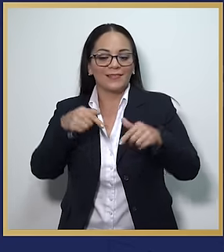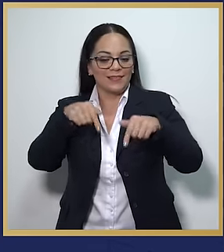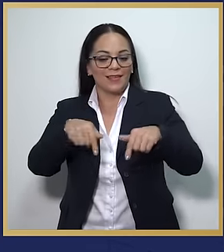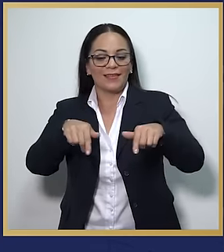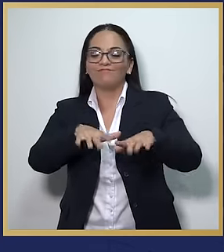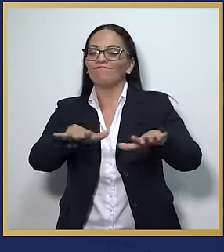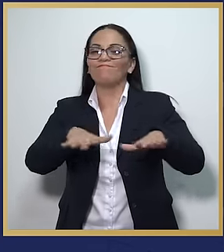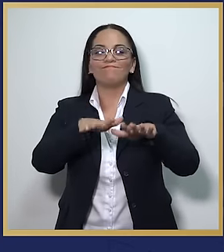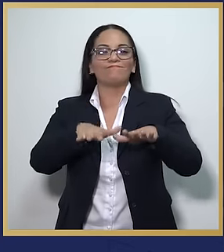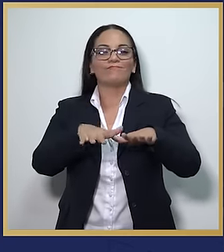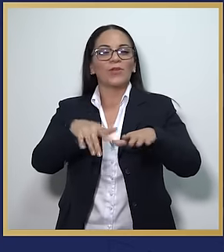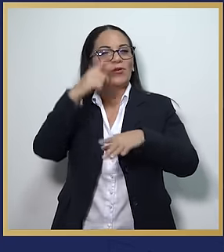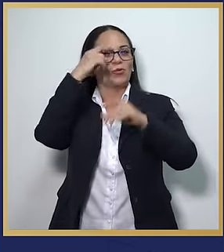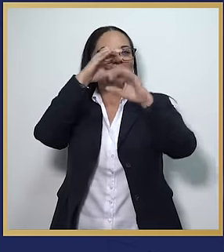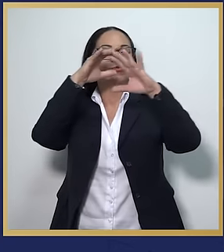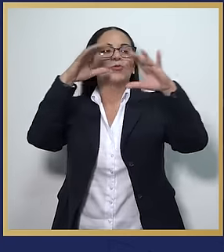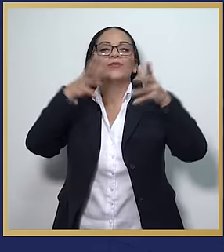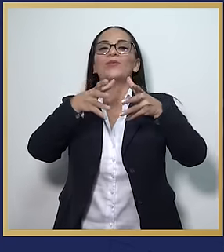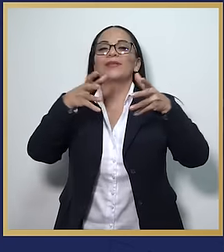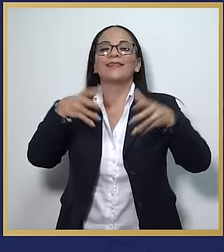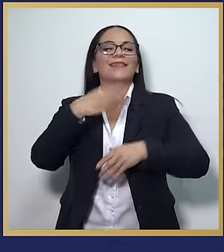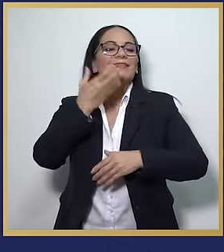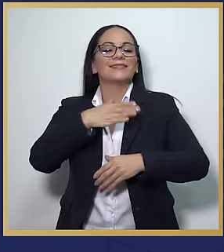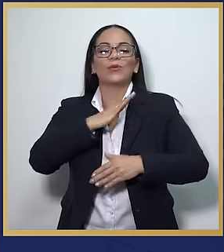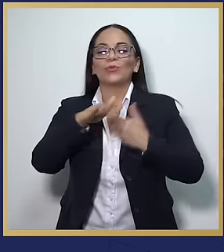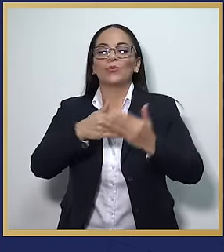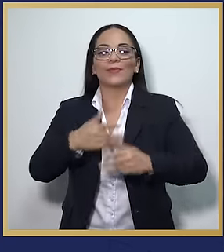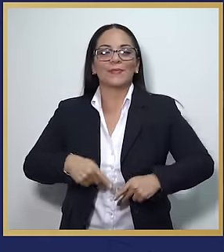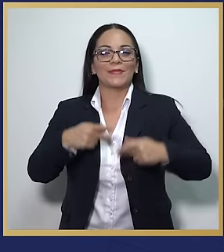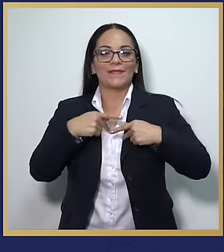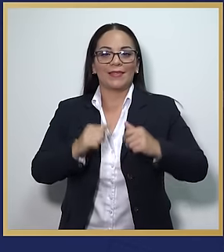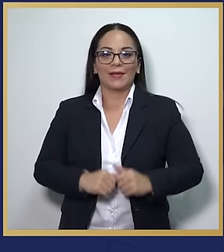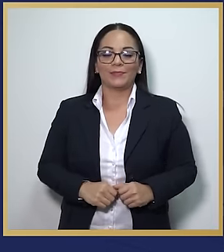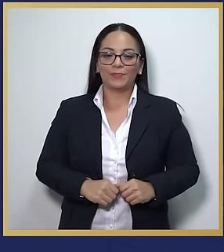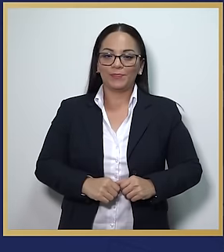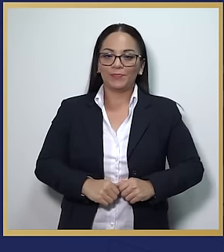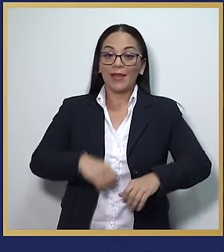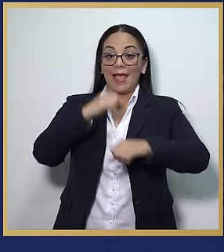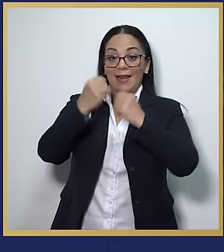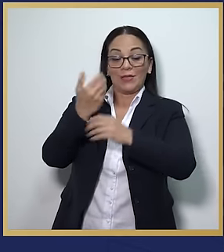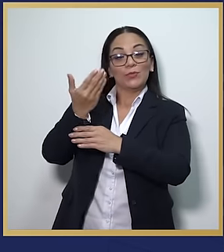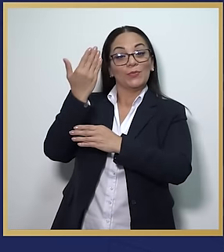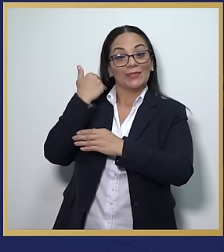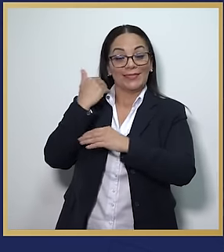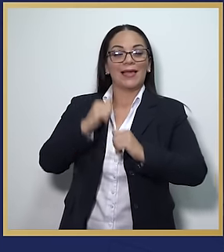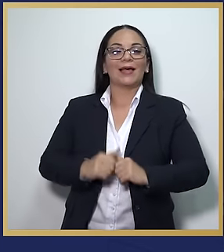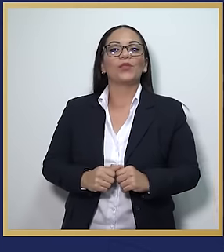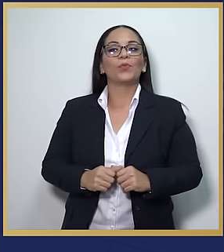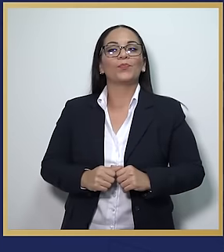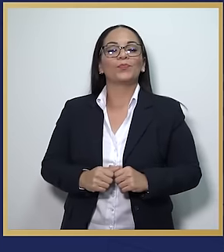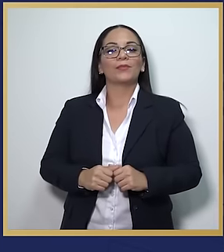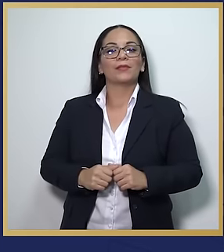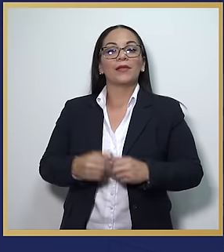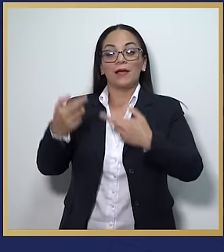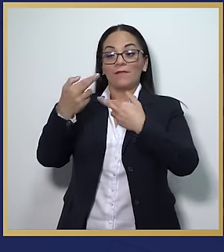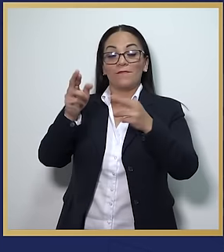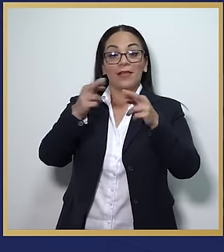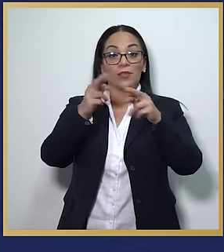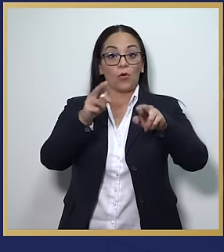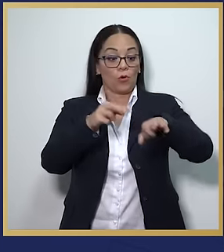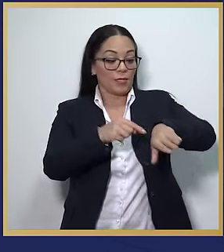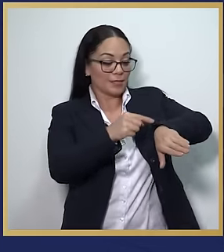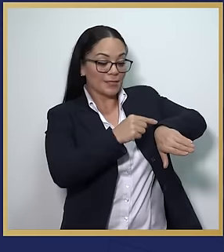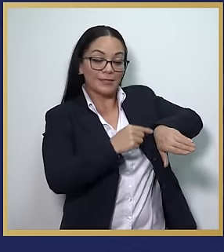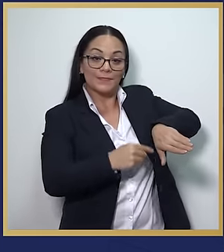de este gran sueño que ha sido el anhelo de toda mi vida. El año anterior, las colocaciones en las regiones